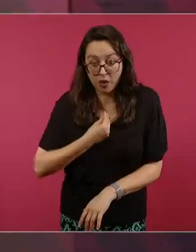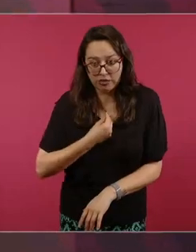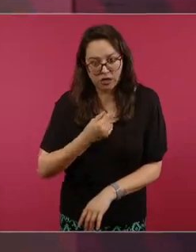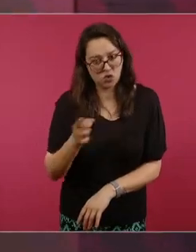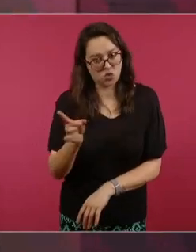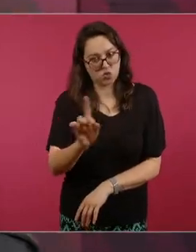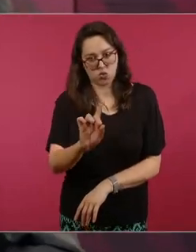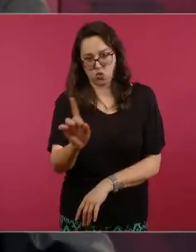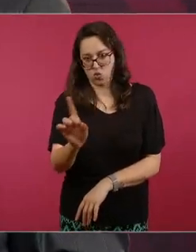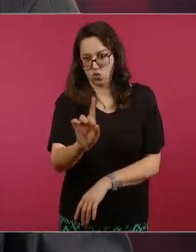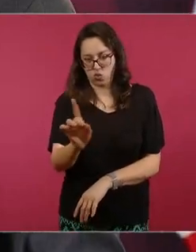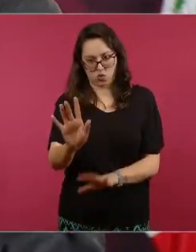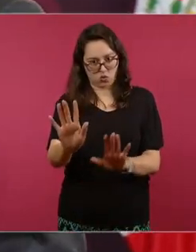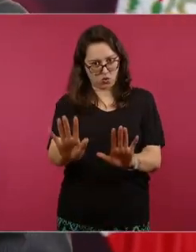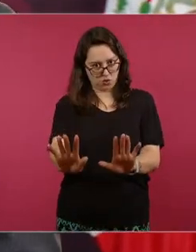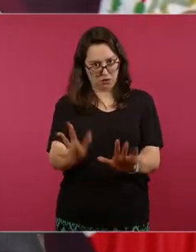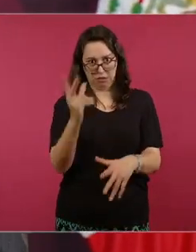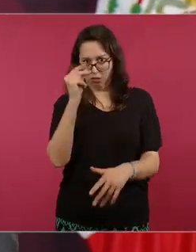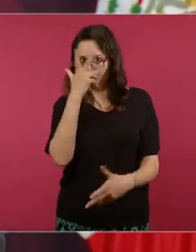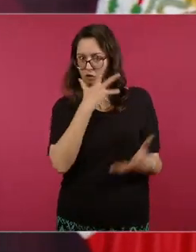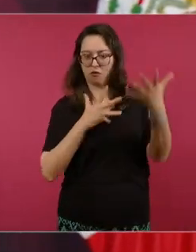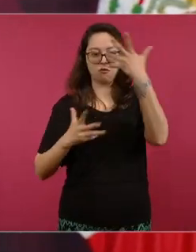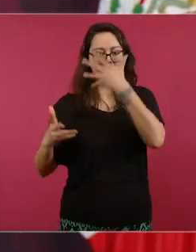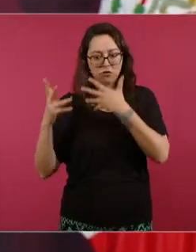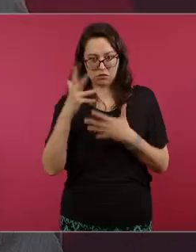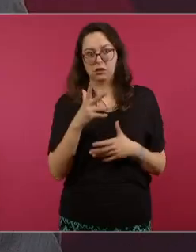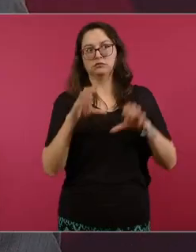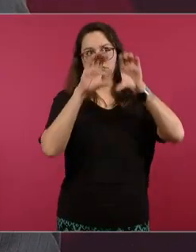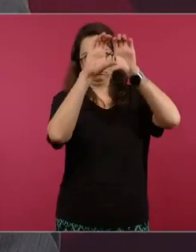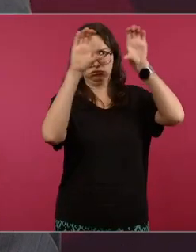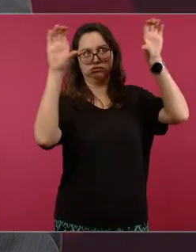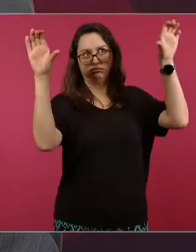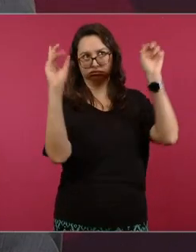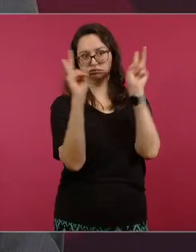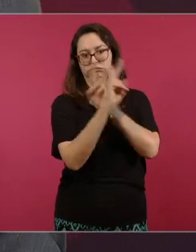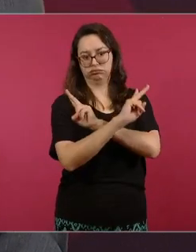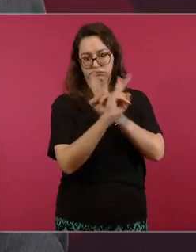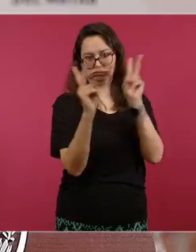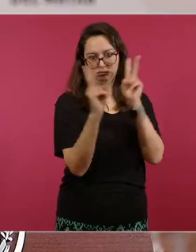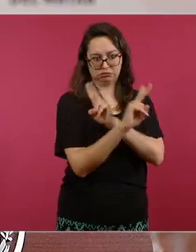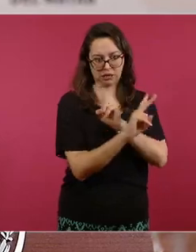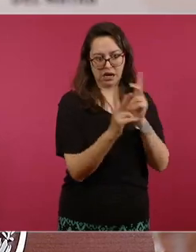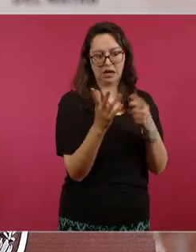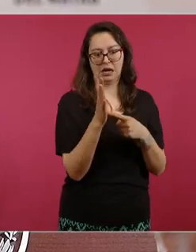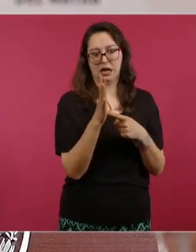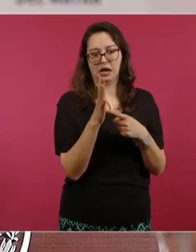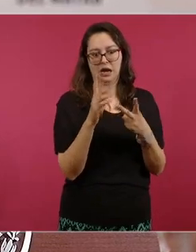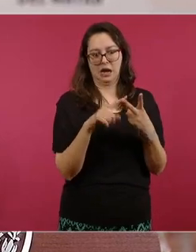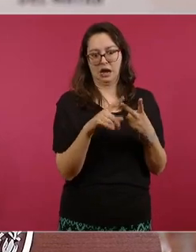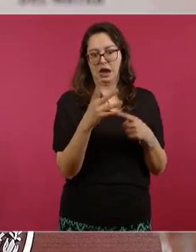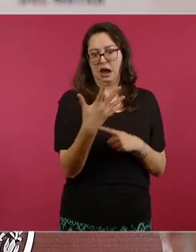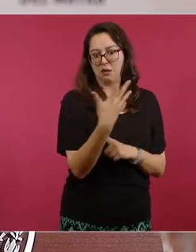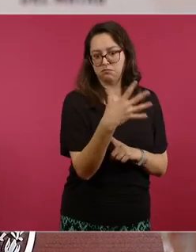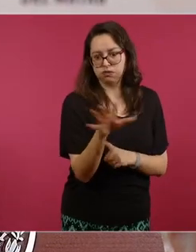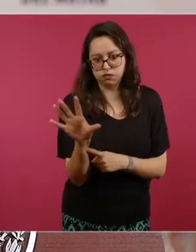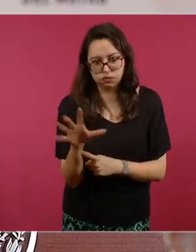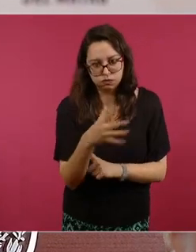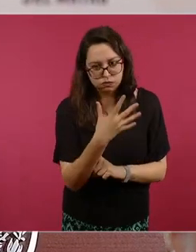el aire acondicionado o el abanico como le llaman allá